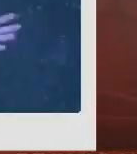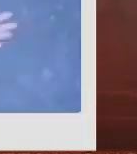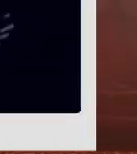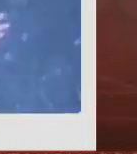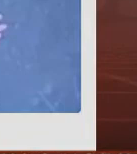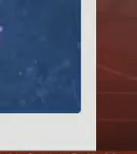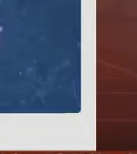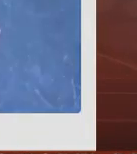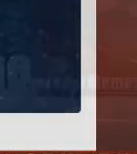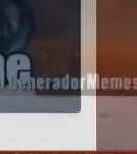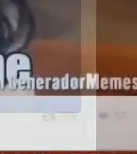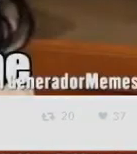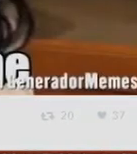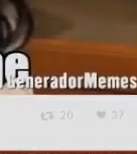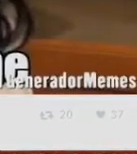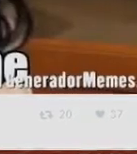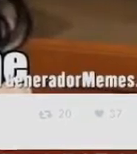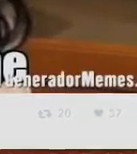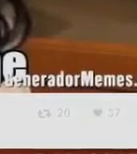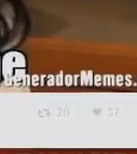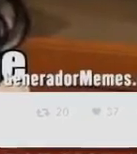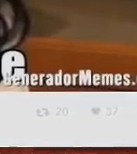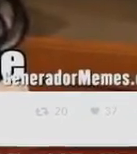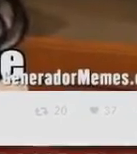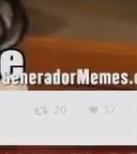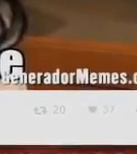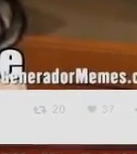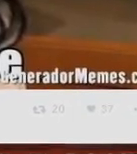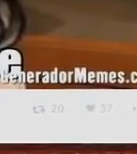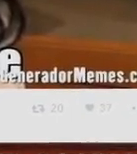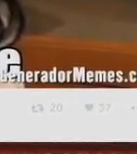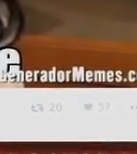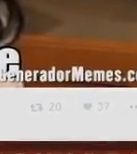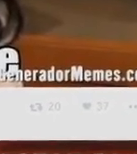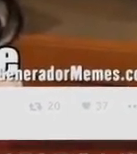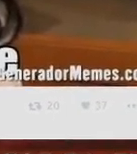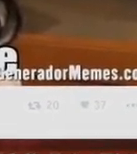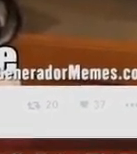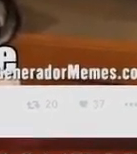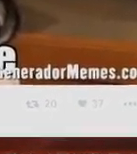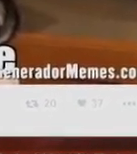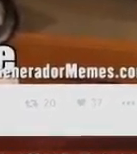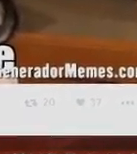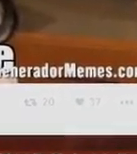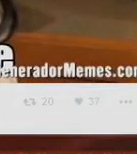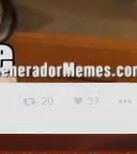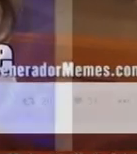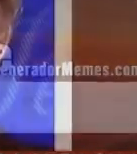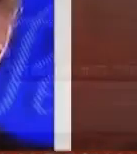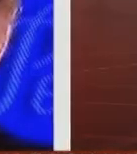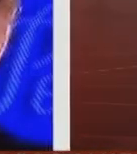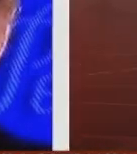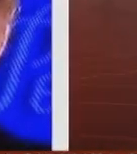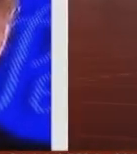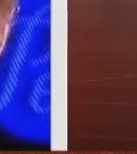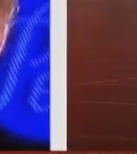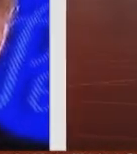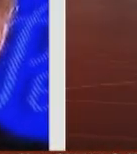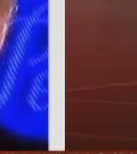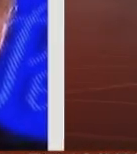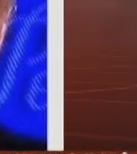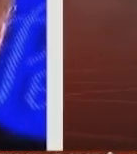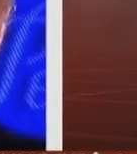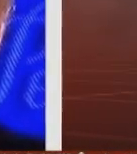entre muchos otros fueron los hashtags más utilizados Twitter se asoció con Bloomberg News para transmitir el evento